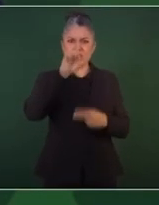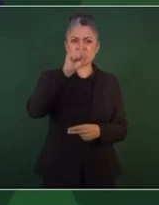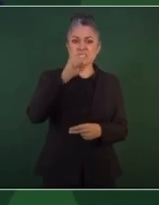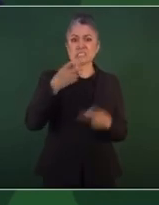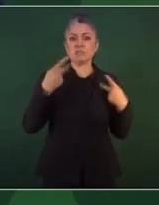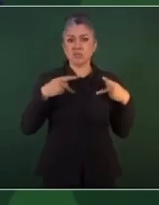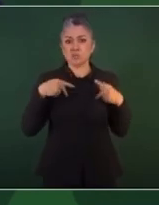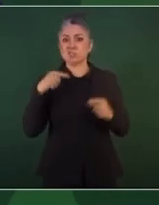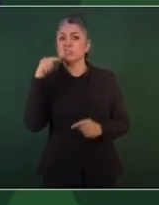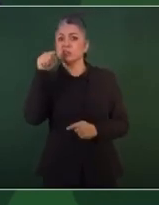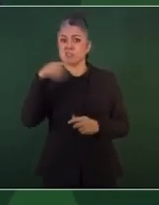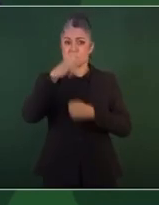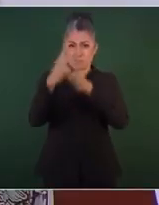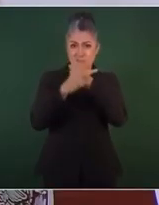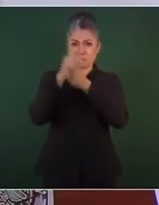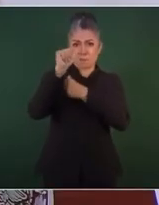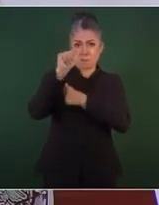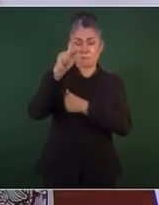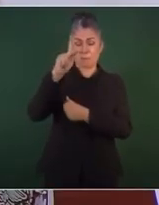No.